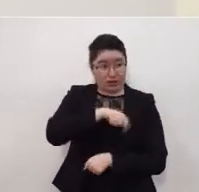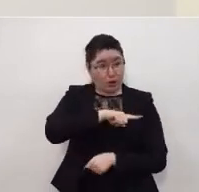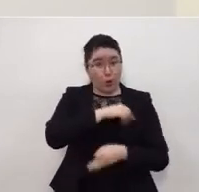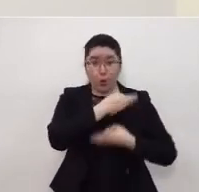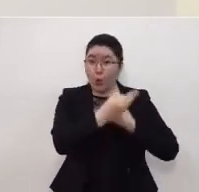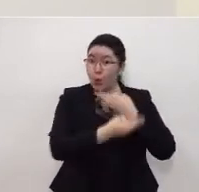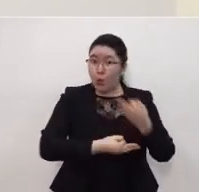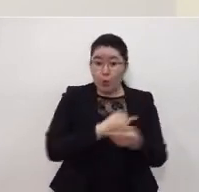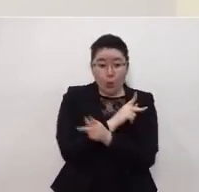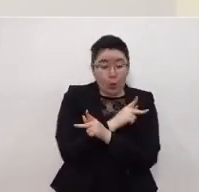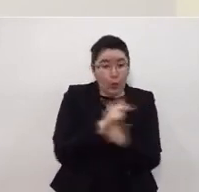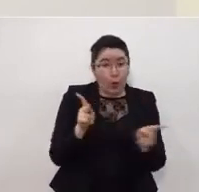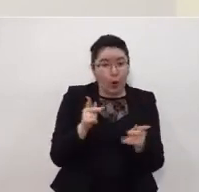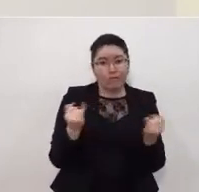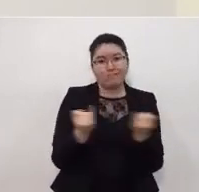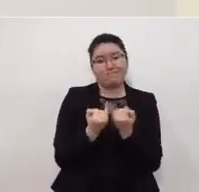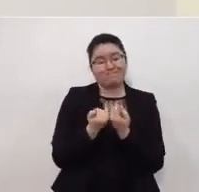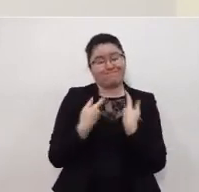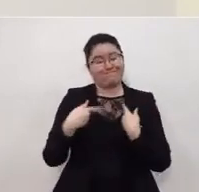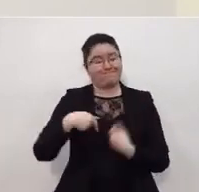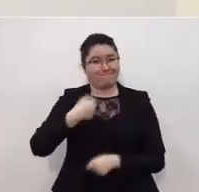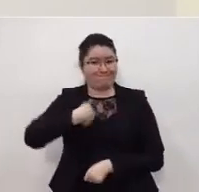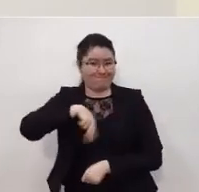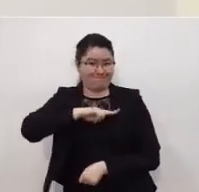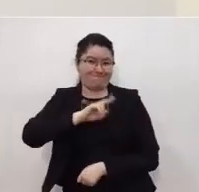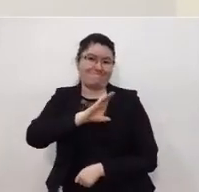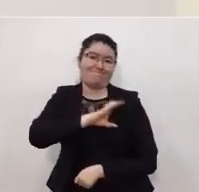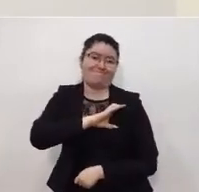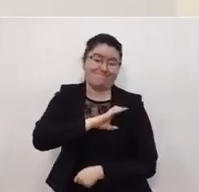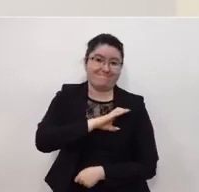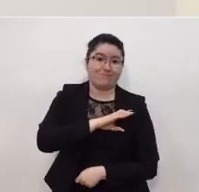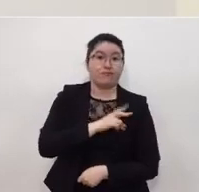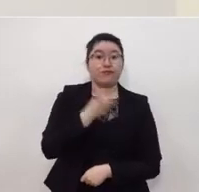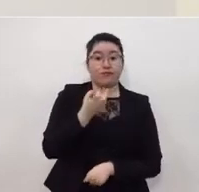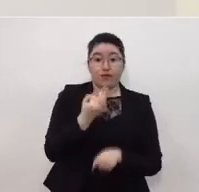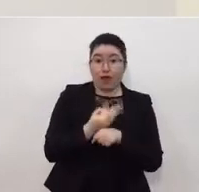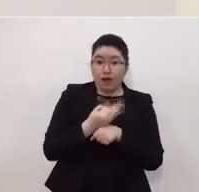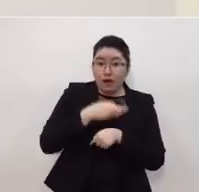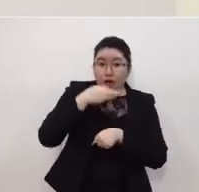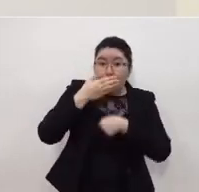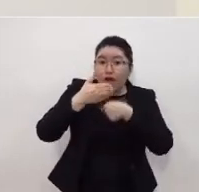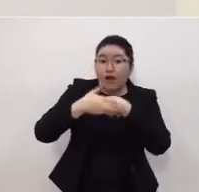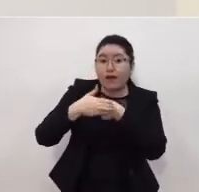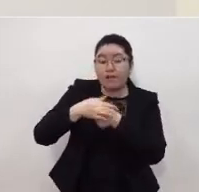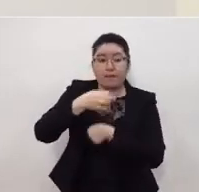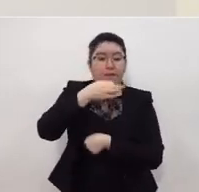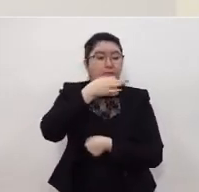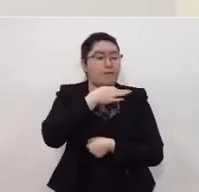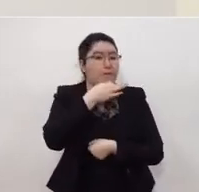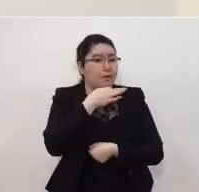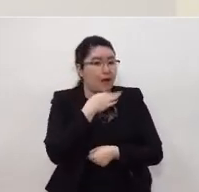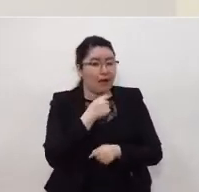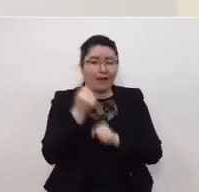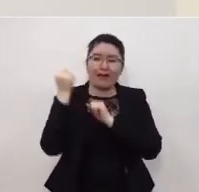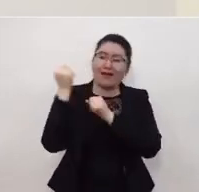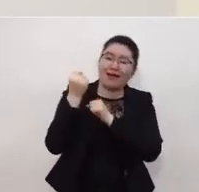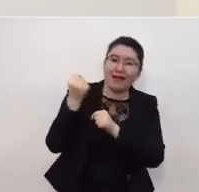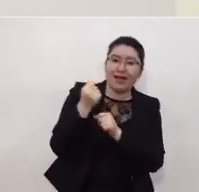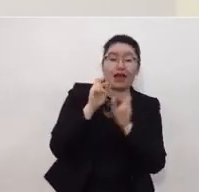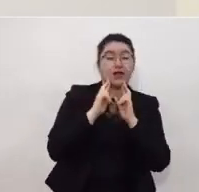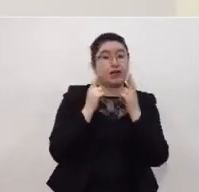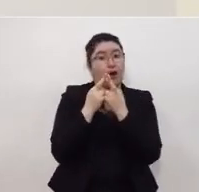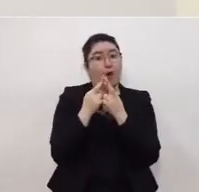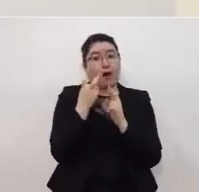y cuidar la salud de nuestros seres queridos por eso llamamos a evitar los festejos a evitar las reuniones las posadas